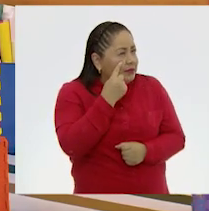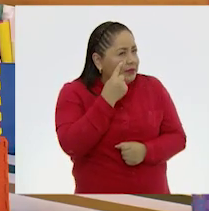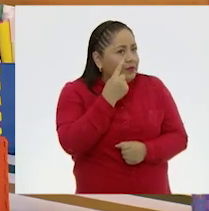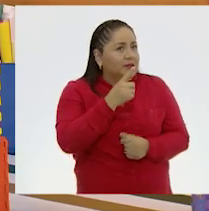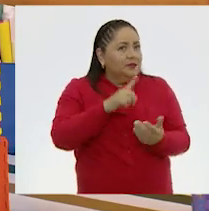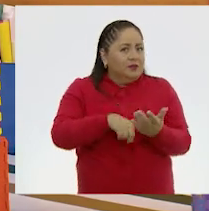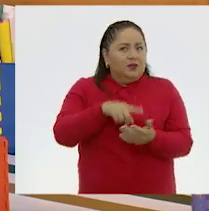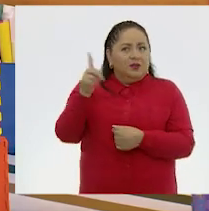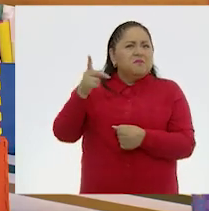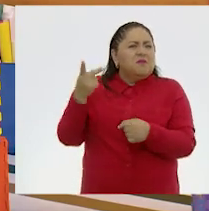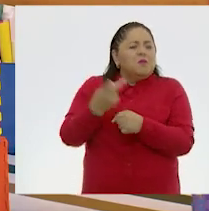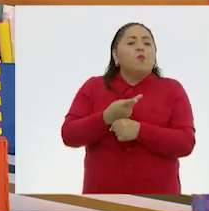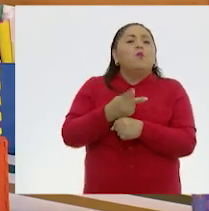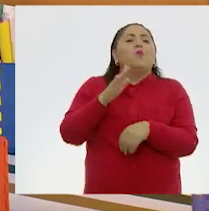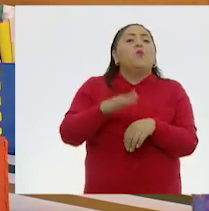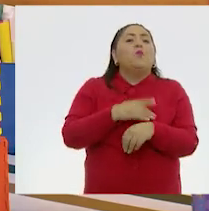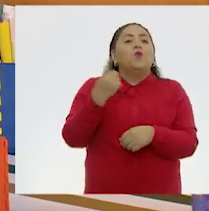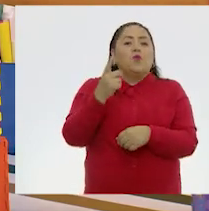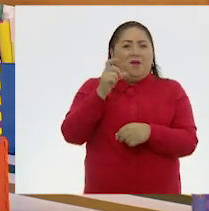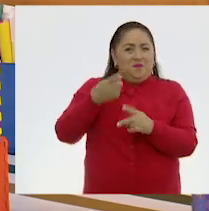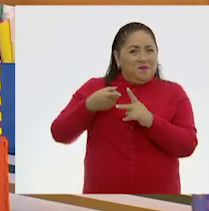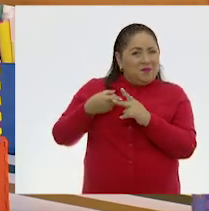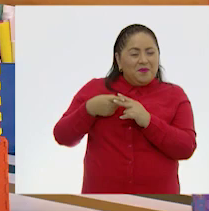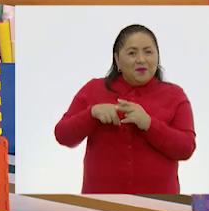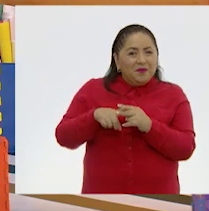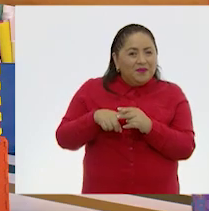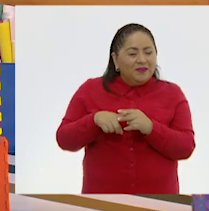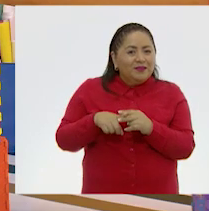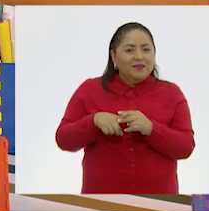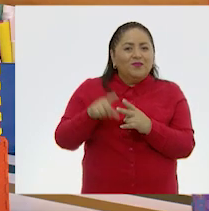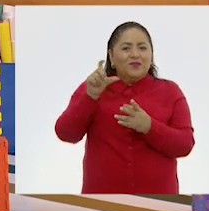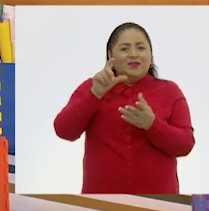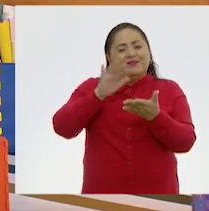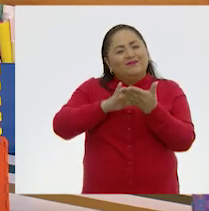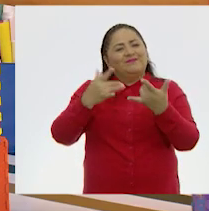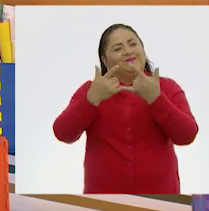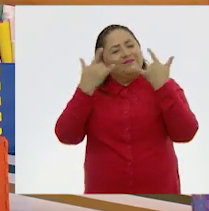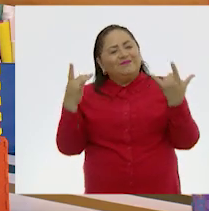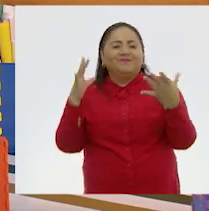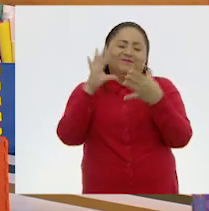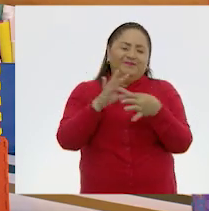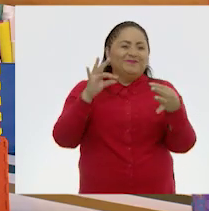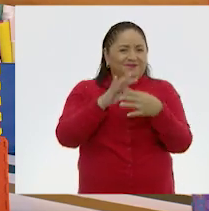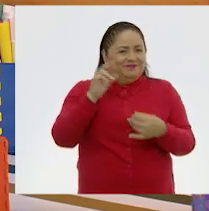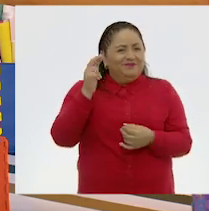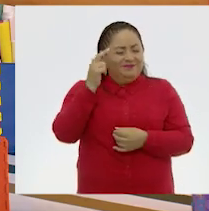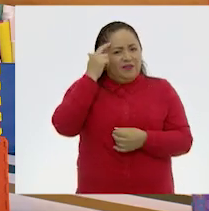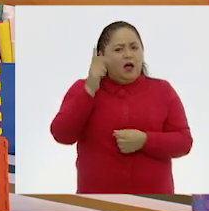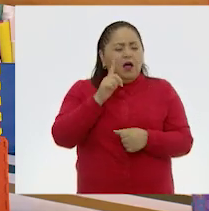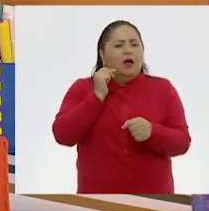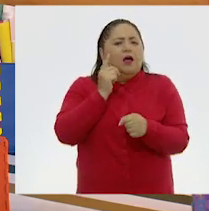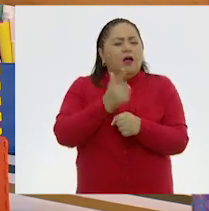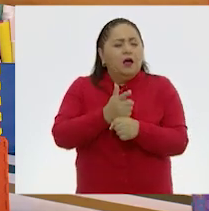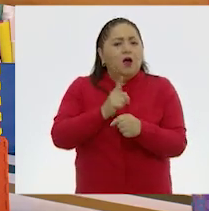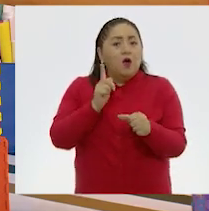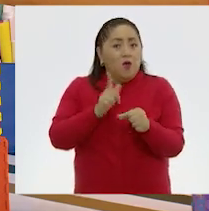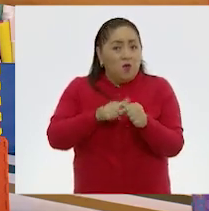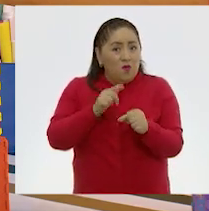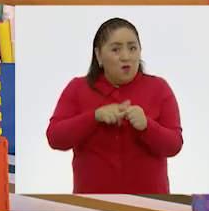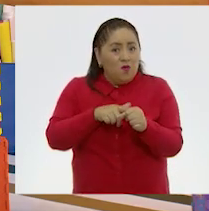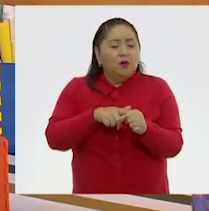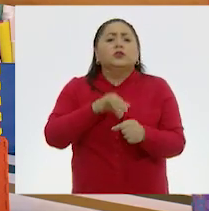lo que está sucediendo. Porque cuando empezamos, cuando leímos el cuento de Julieta y sus colores, nos dimos cuenta que los colores